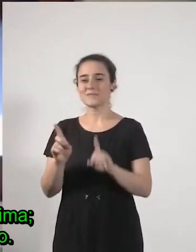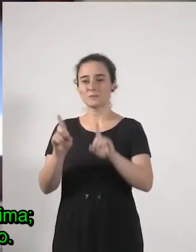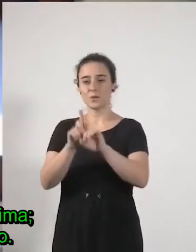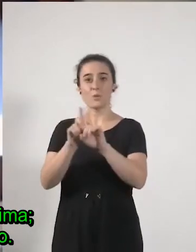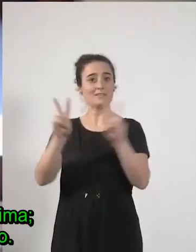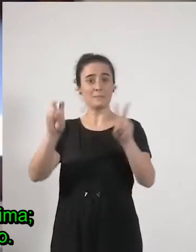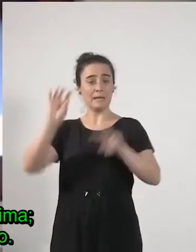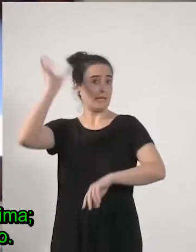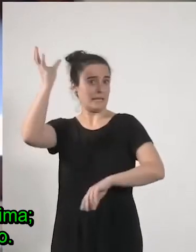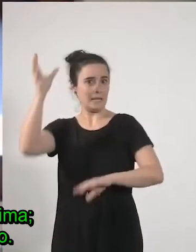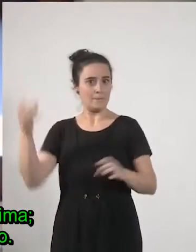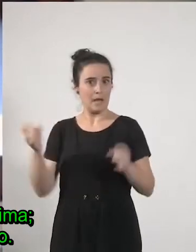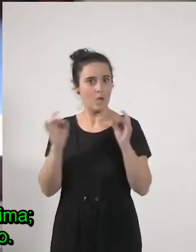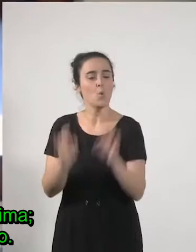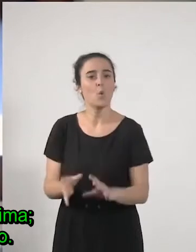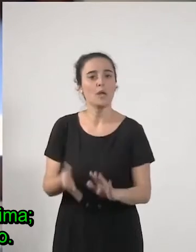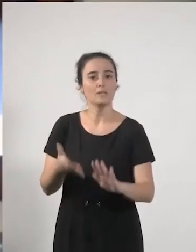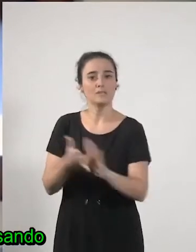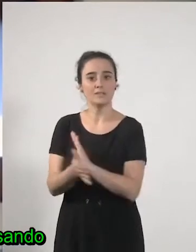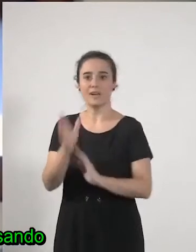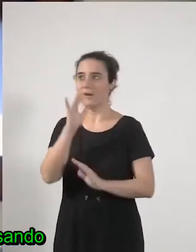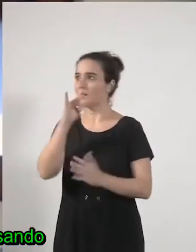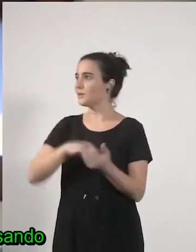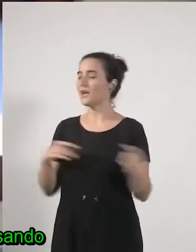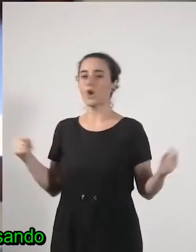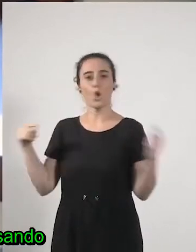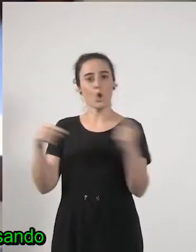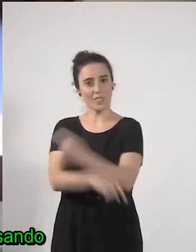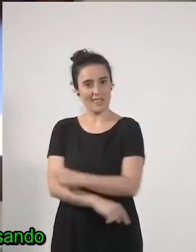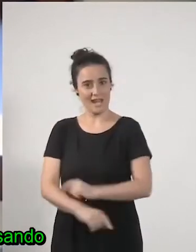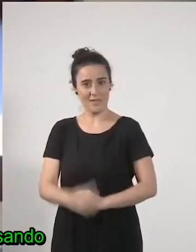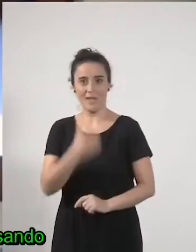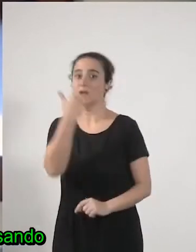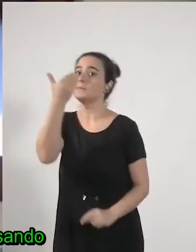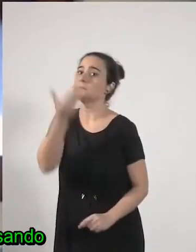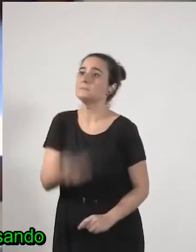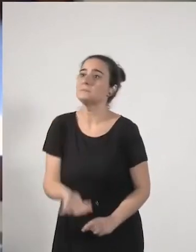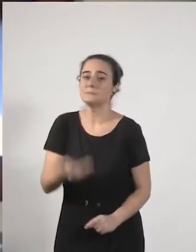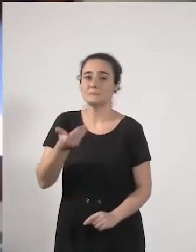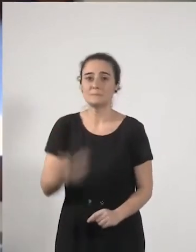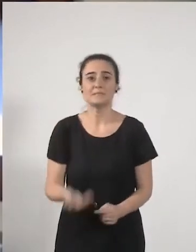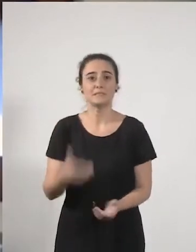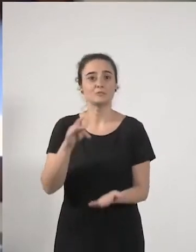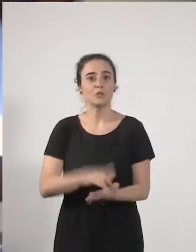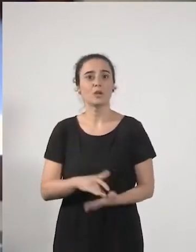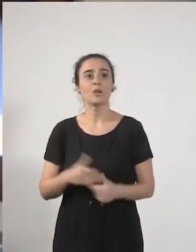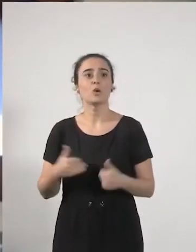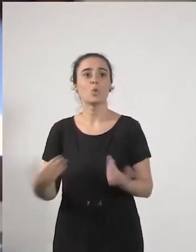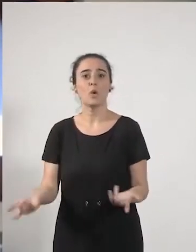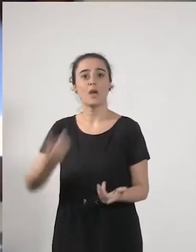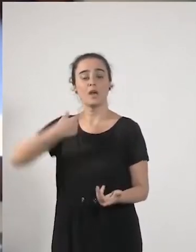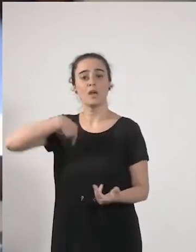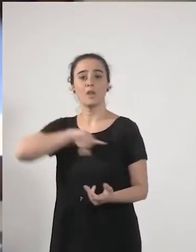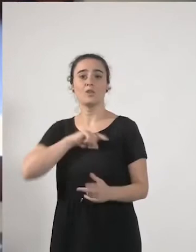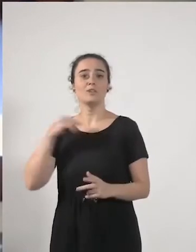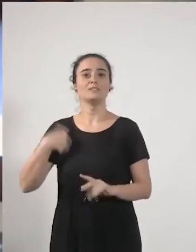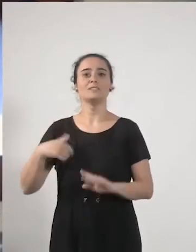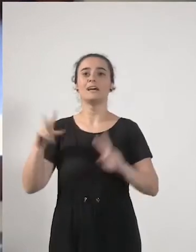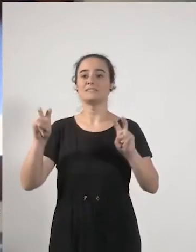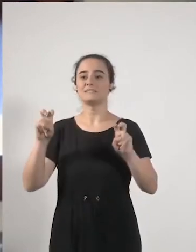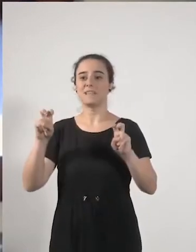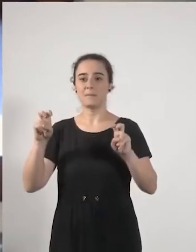clima lo que está pasando es lo contrario una cosa importantísima que está pasando es que hemos dejado de hablar de